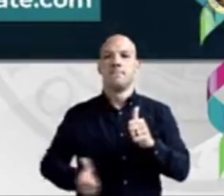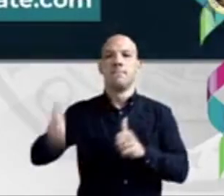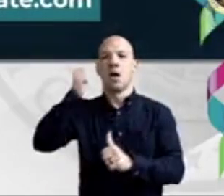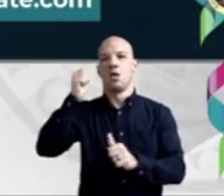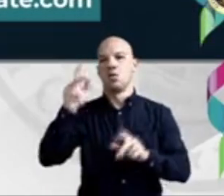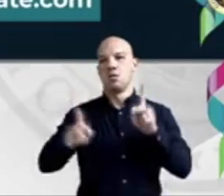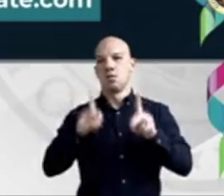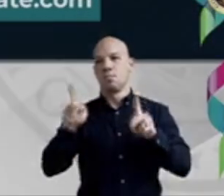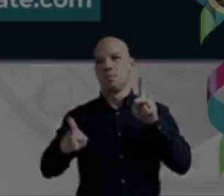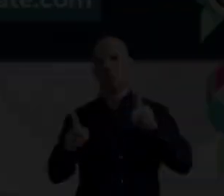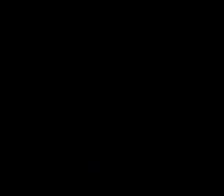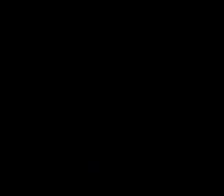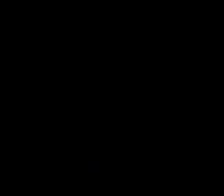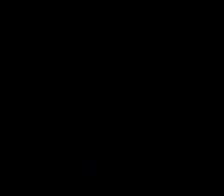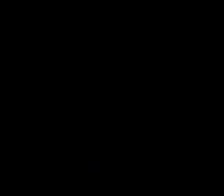puertorriqueños, y en eso nos vamos a escatimar.